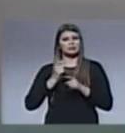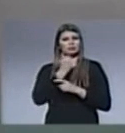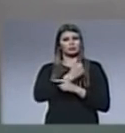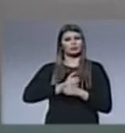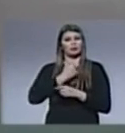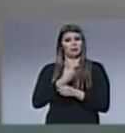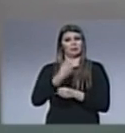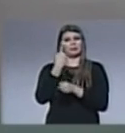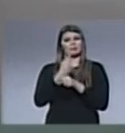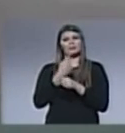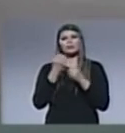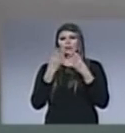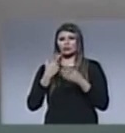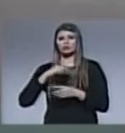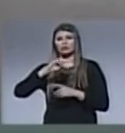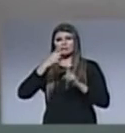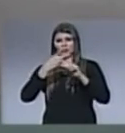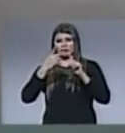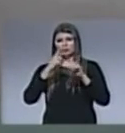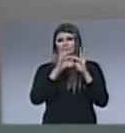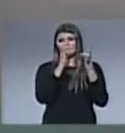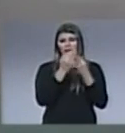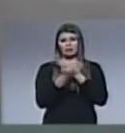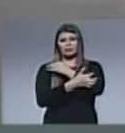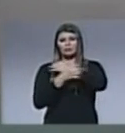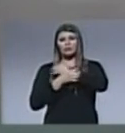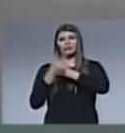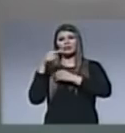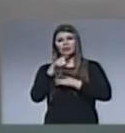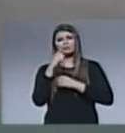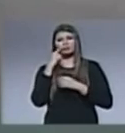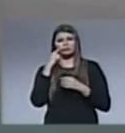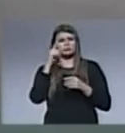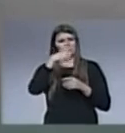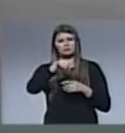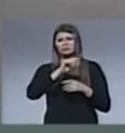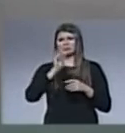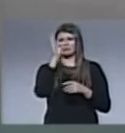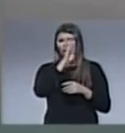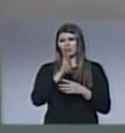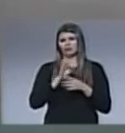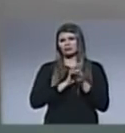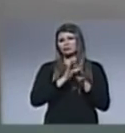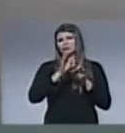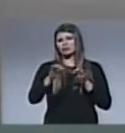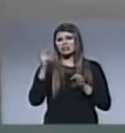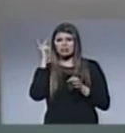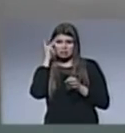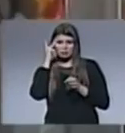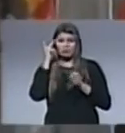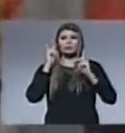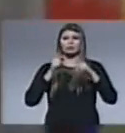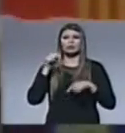primera persona el segundo hijo de una familia humilde de la pequeña ciudad de Tawaratinga a 350 kilómetros de San Paulo